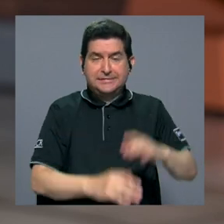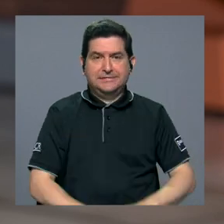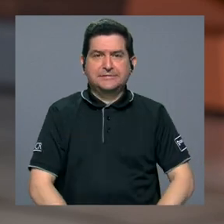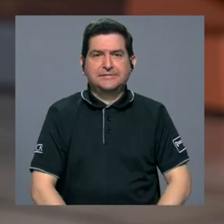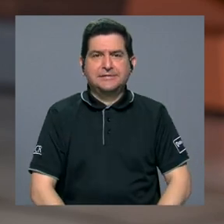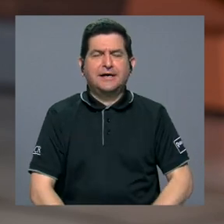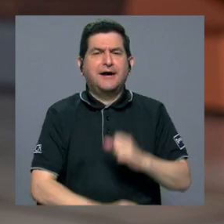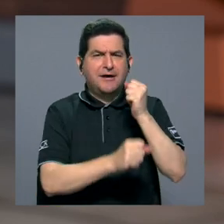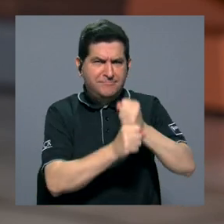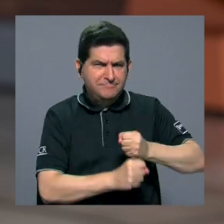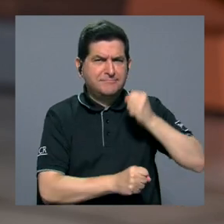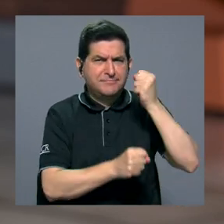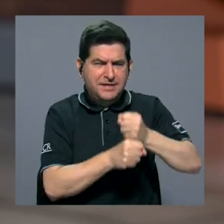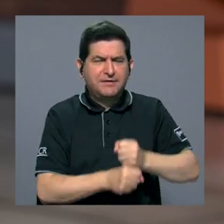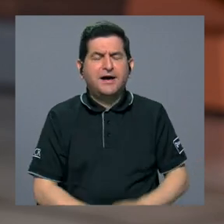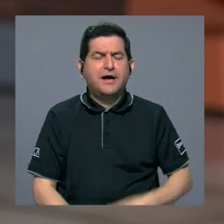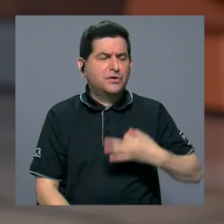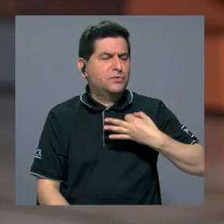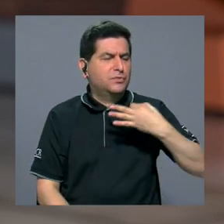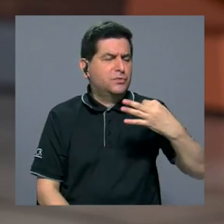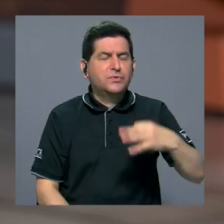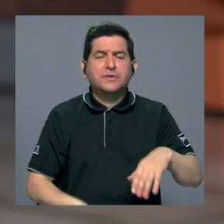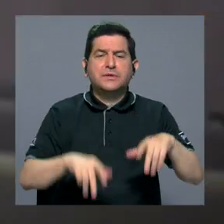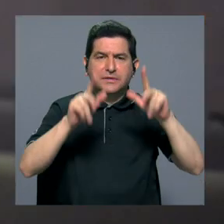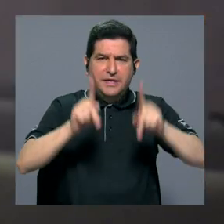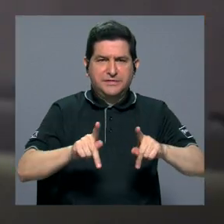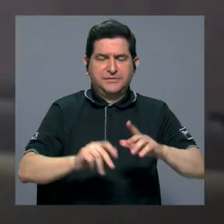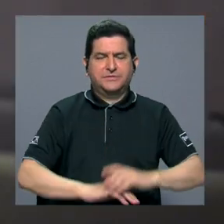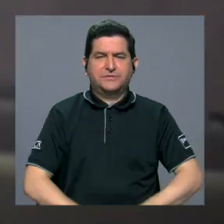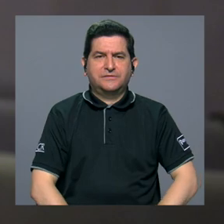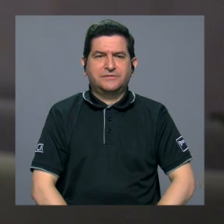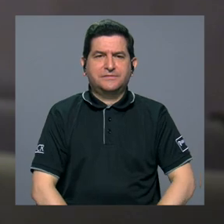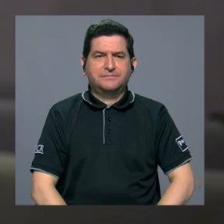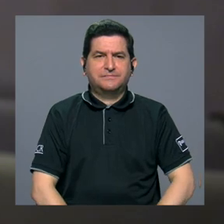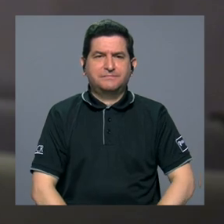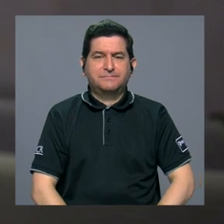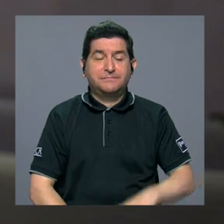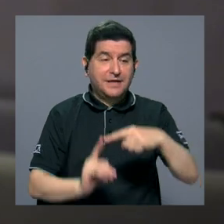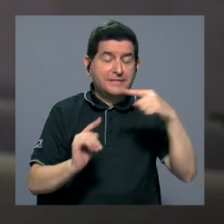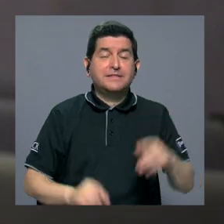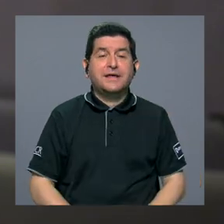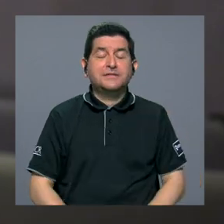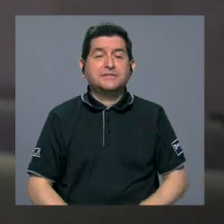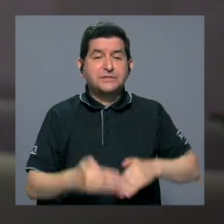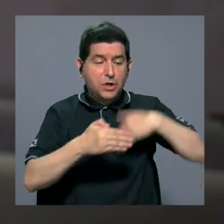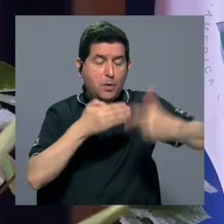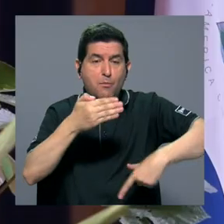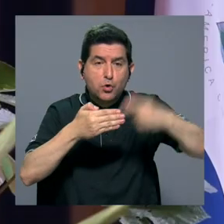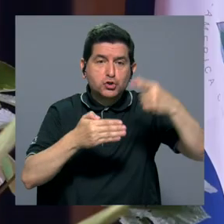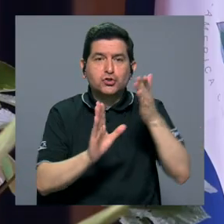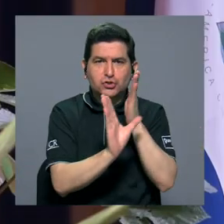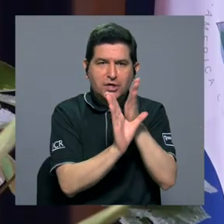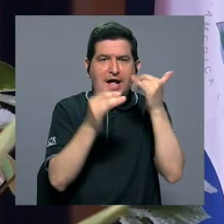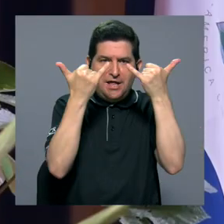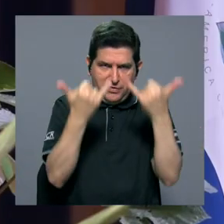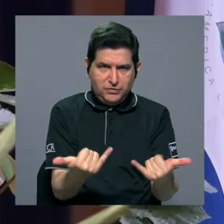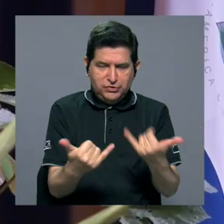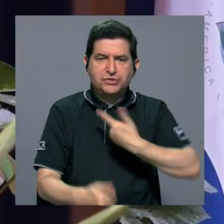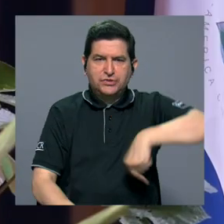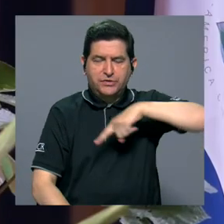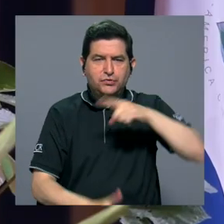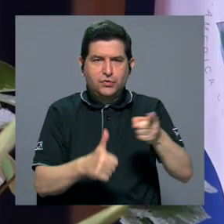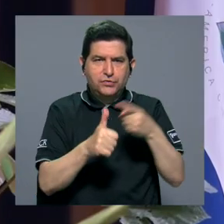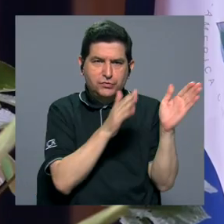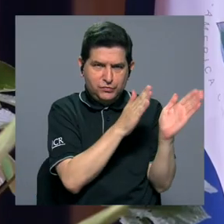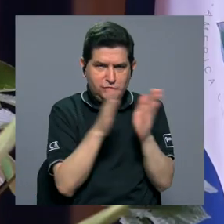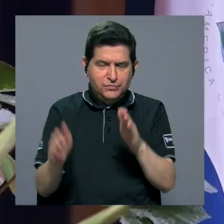trabaja en la cotidianidad de las personas. Desde el posgrado de psicología hemos hecho ya la primera